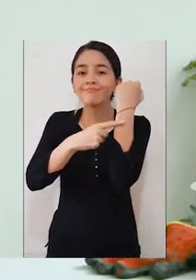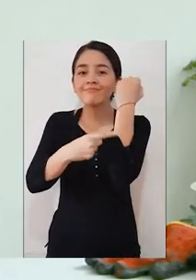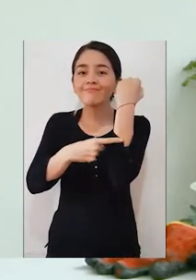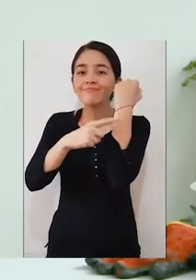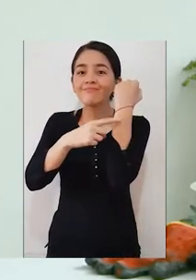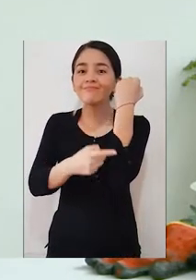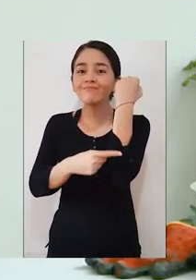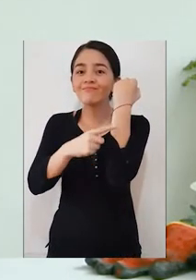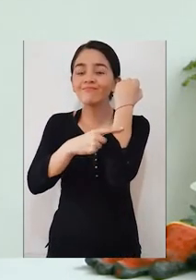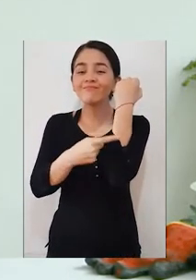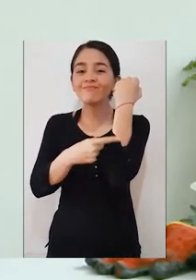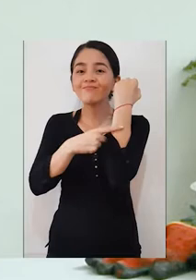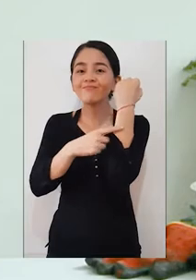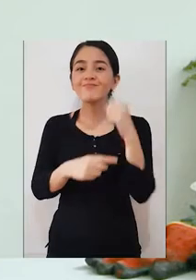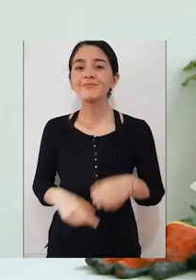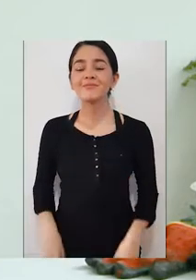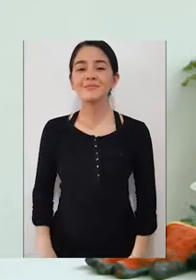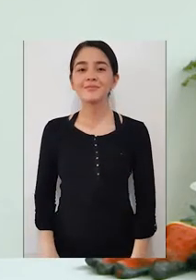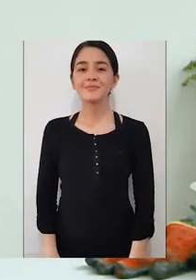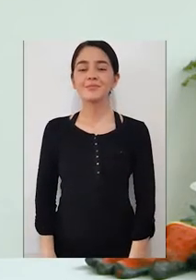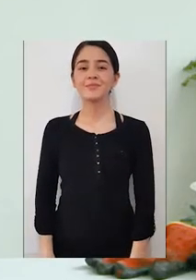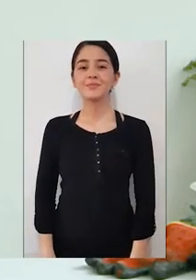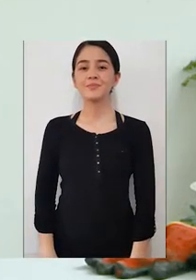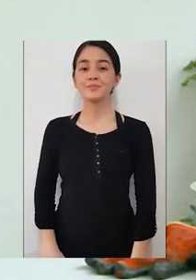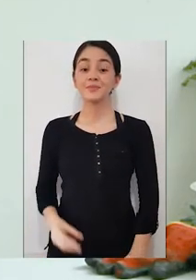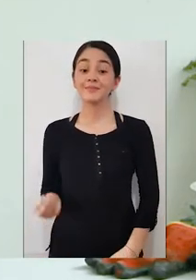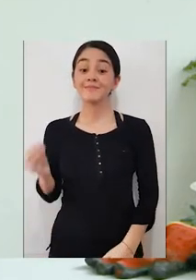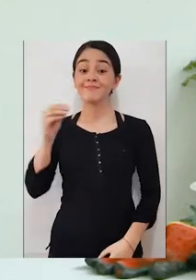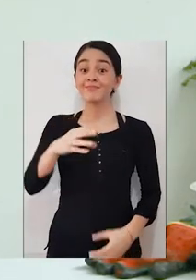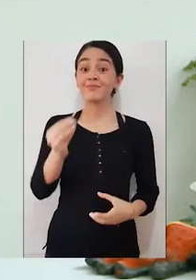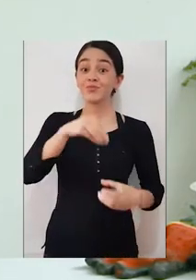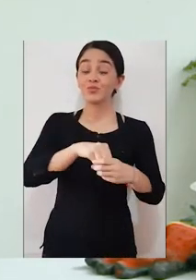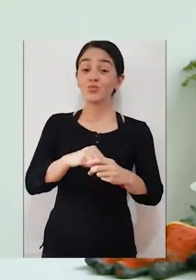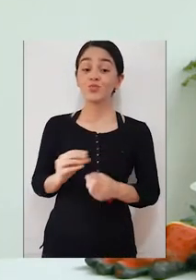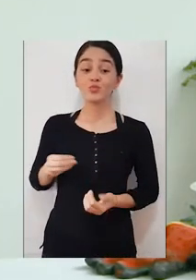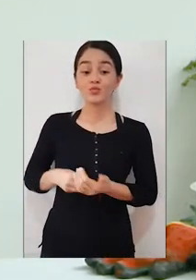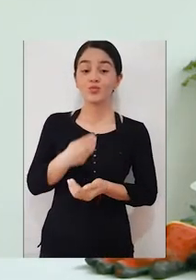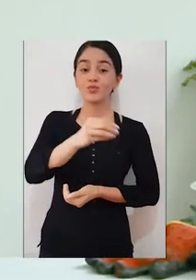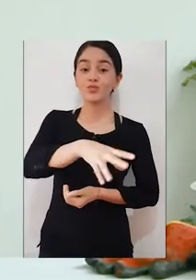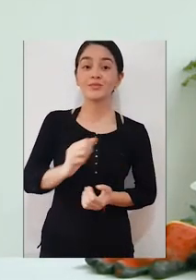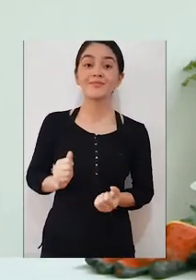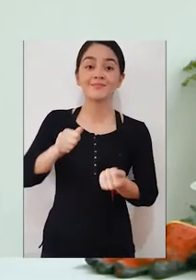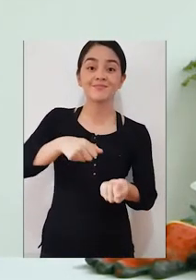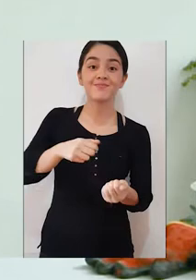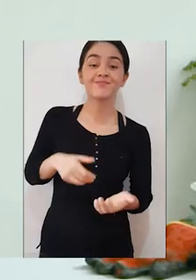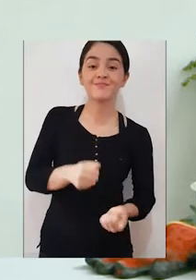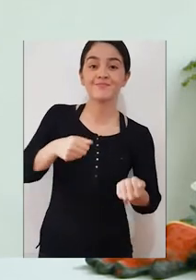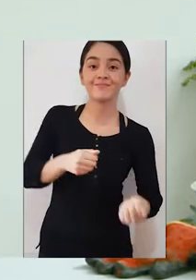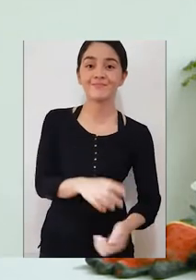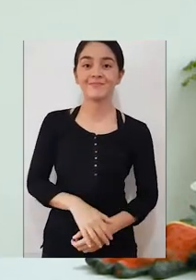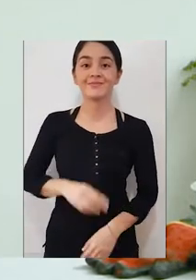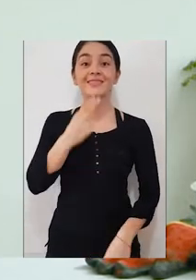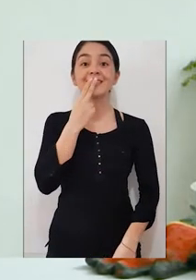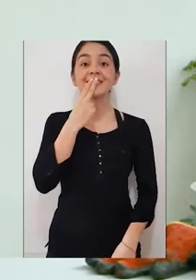el tallo de la zanahoria para que nosotros podamos sembrarla y así poder tener nuestra zanahoria